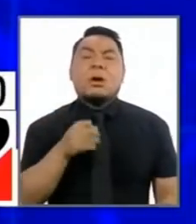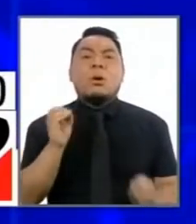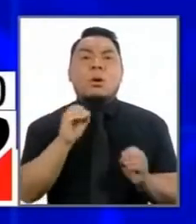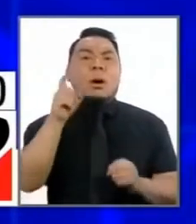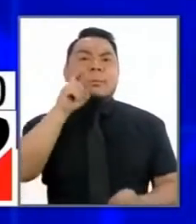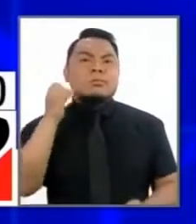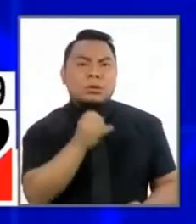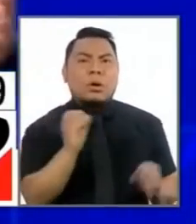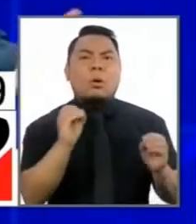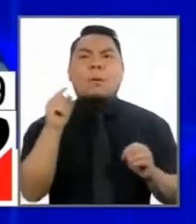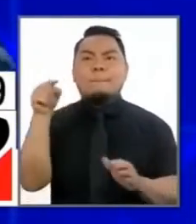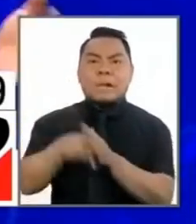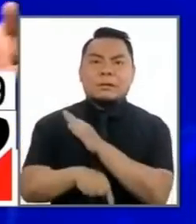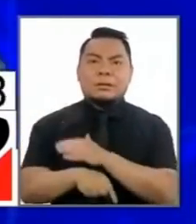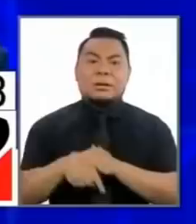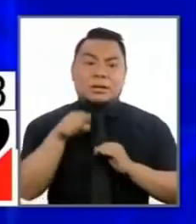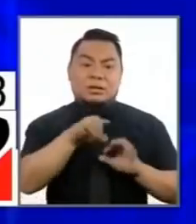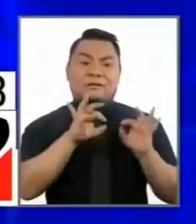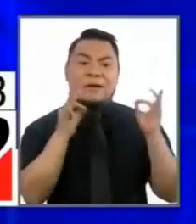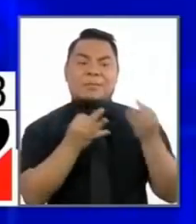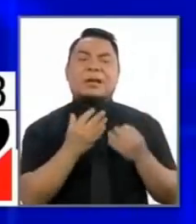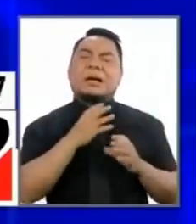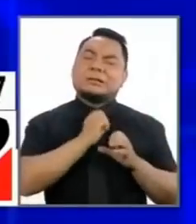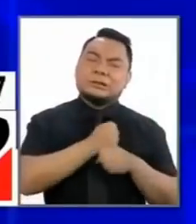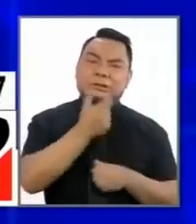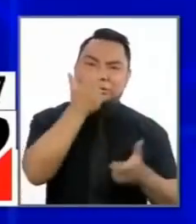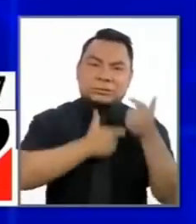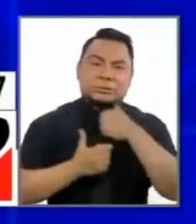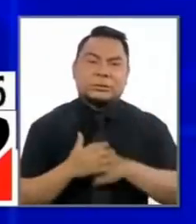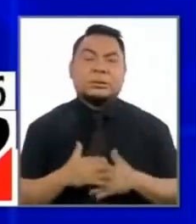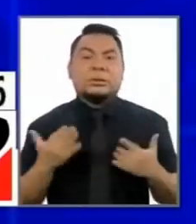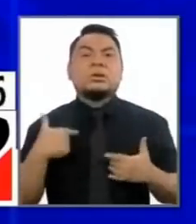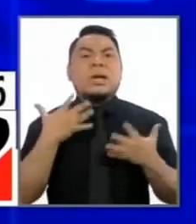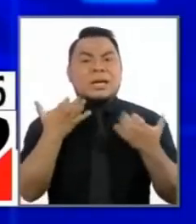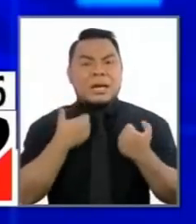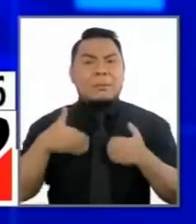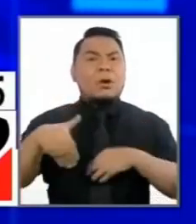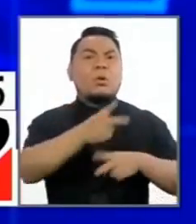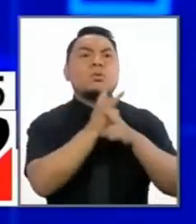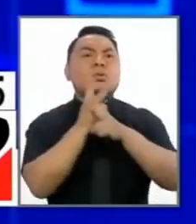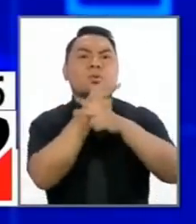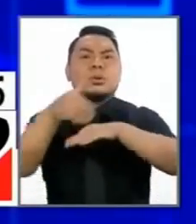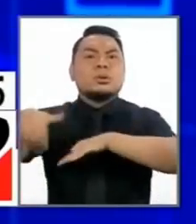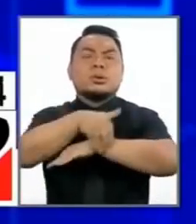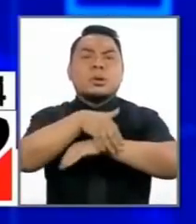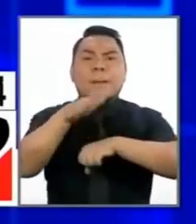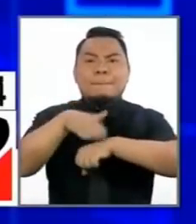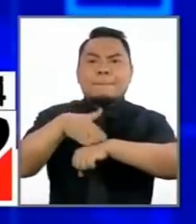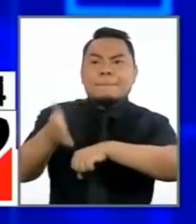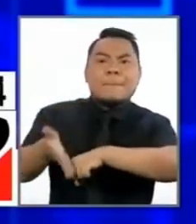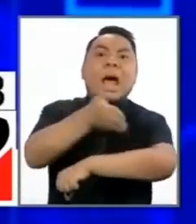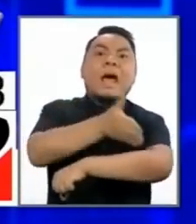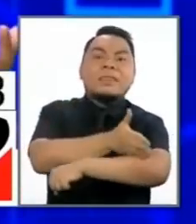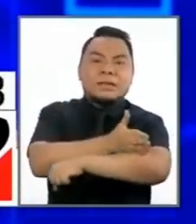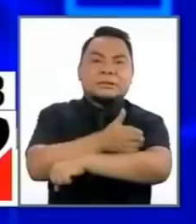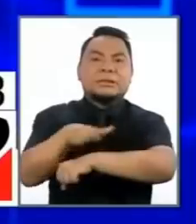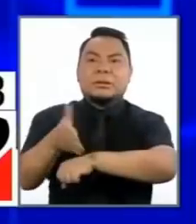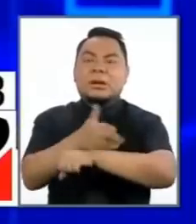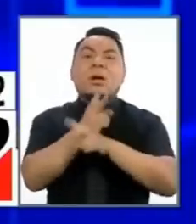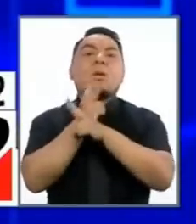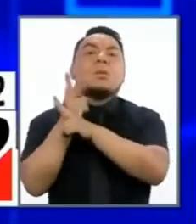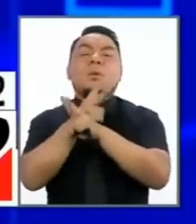y matan después esa familia está destrozada nosotros queremos una seguridad ciudadana preventiva que